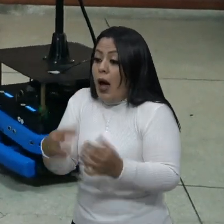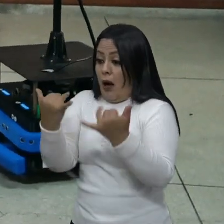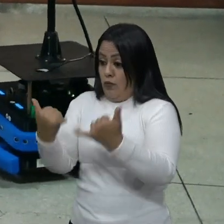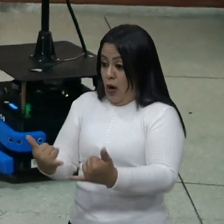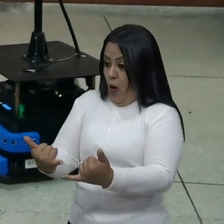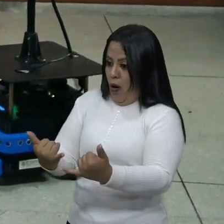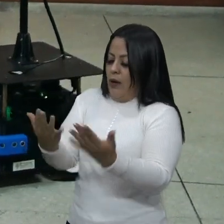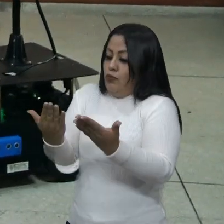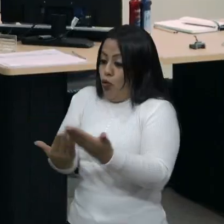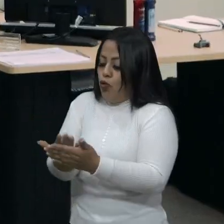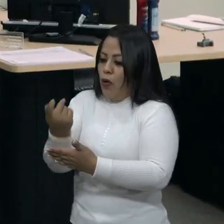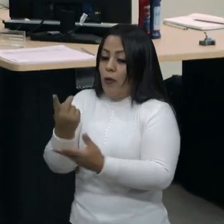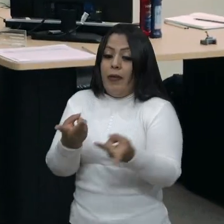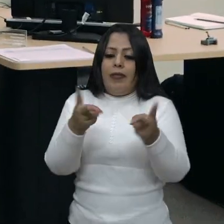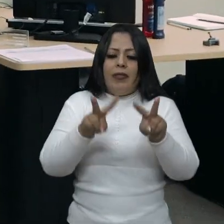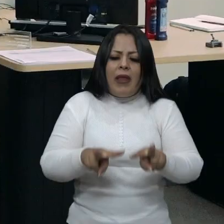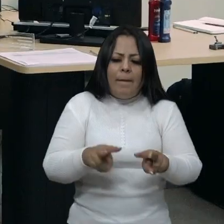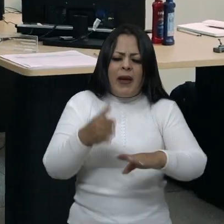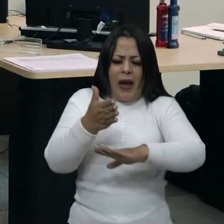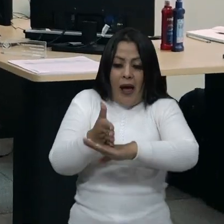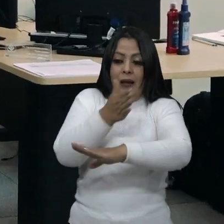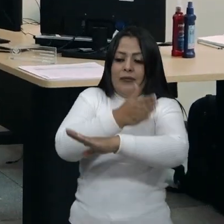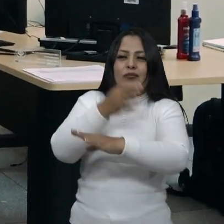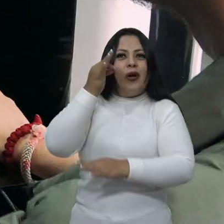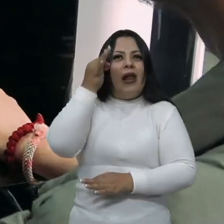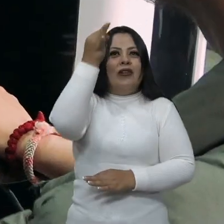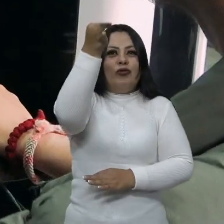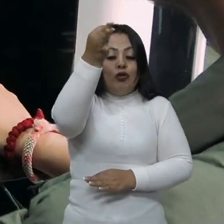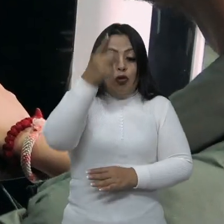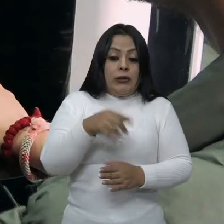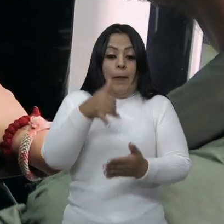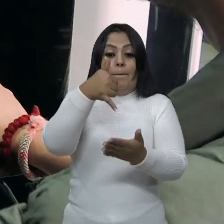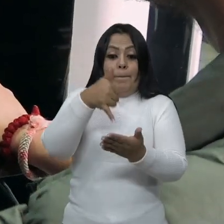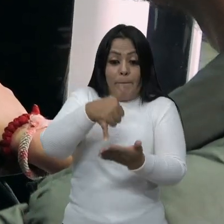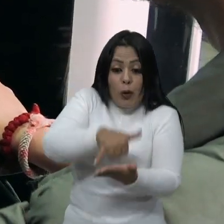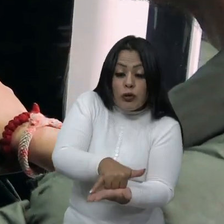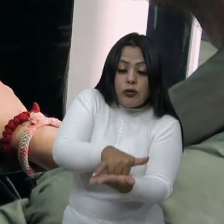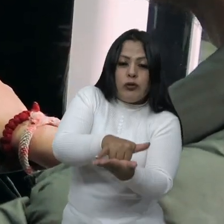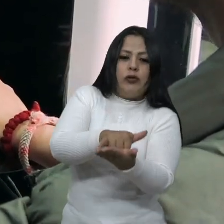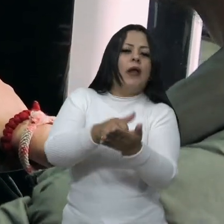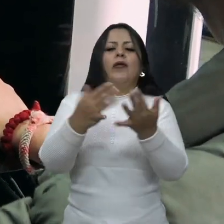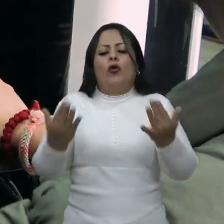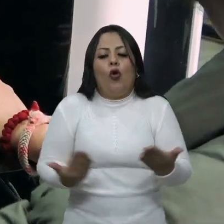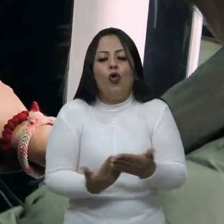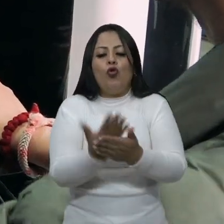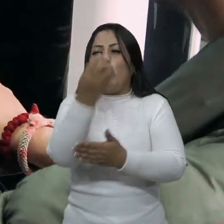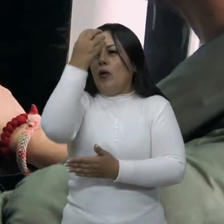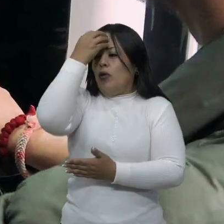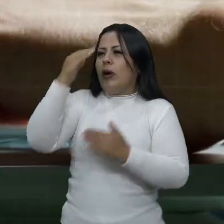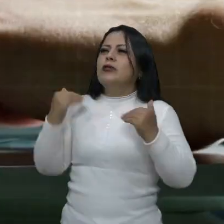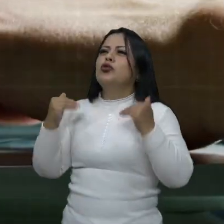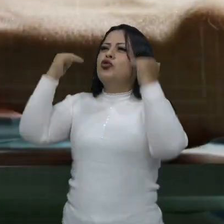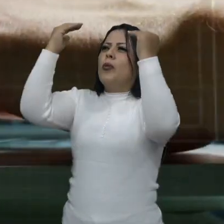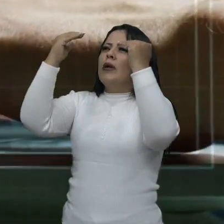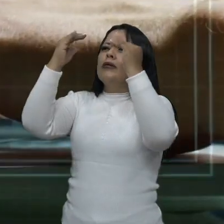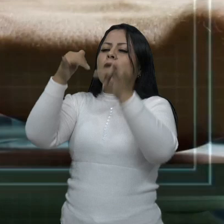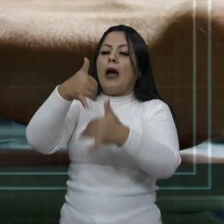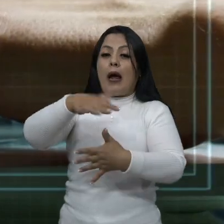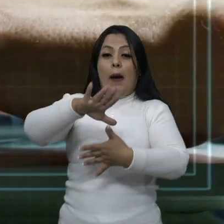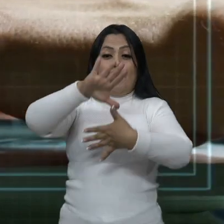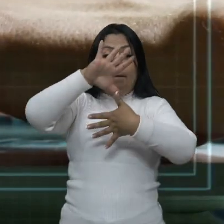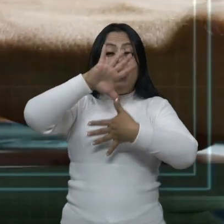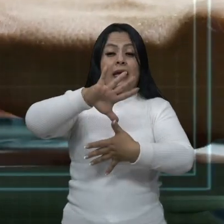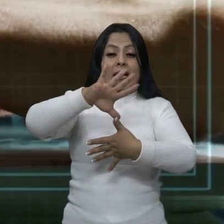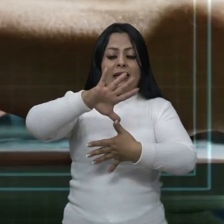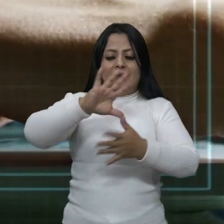actuales, sino también que anticipe las futuras, posicionándose así en la vanguardia de la educación superior en América Latina